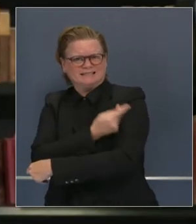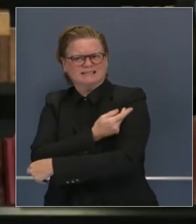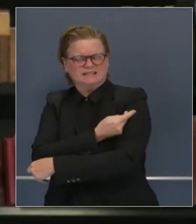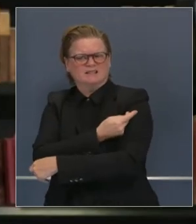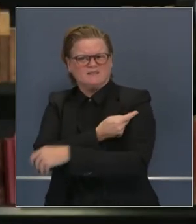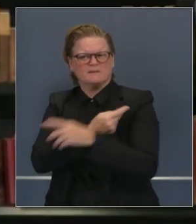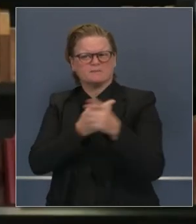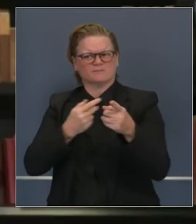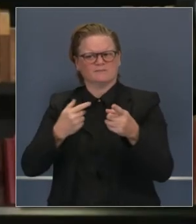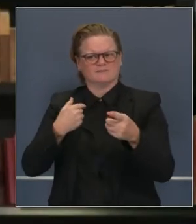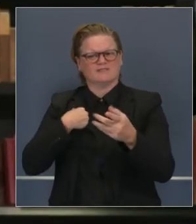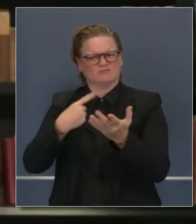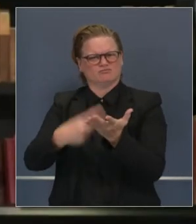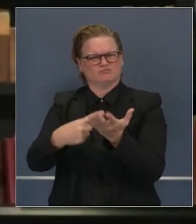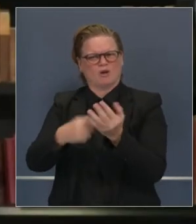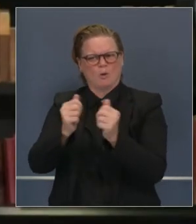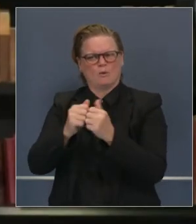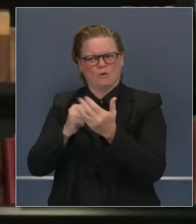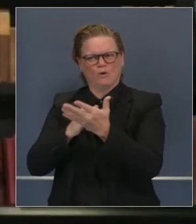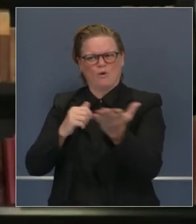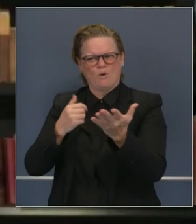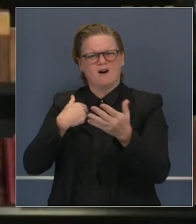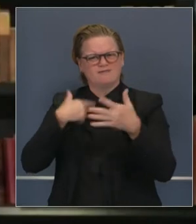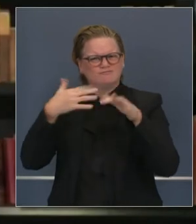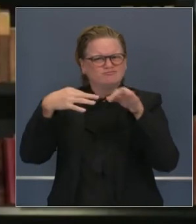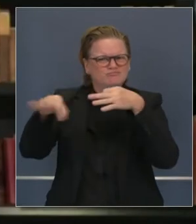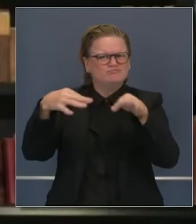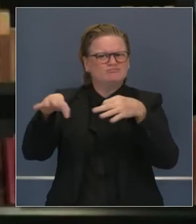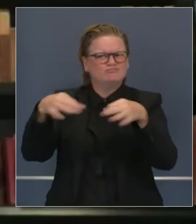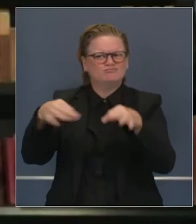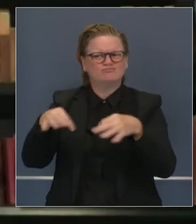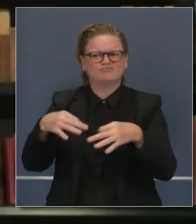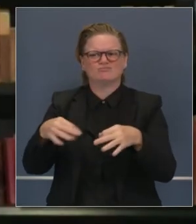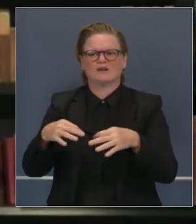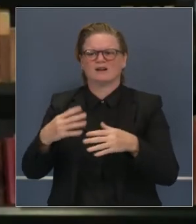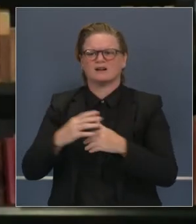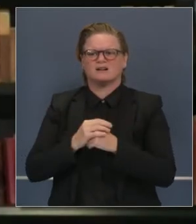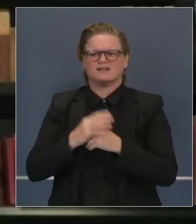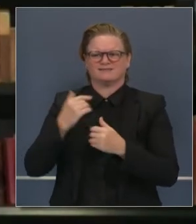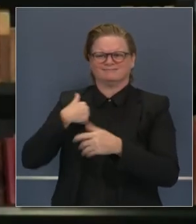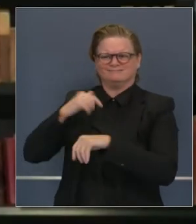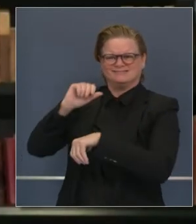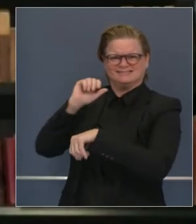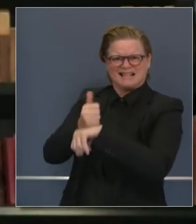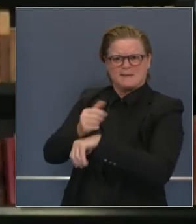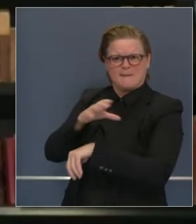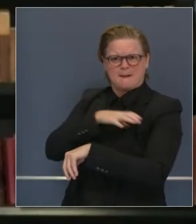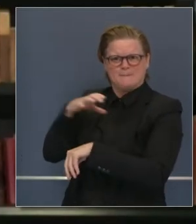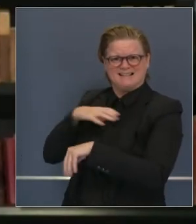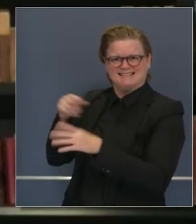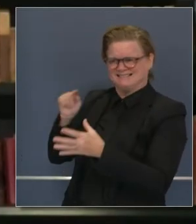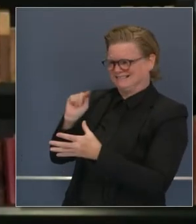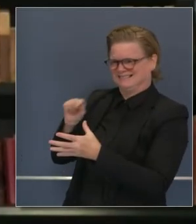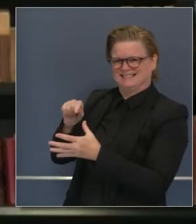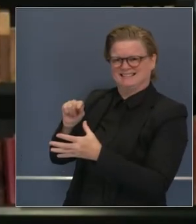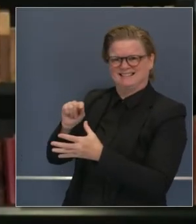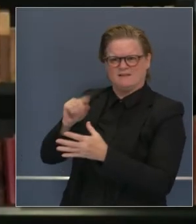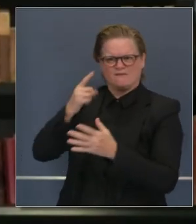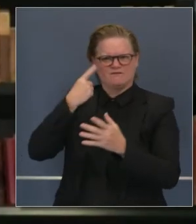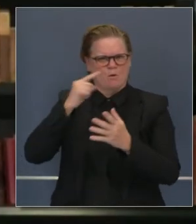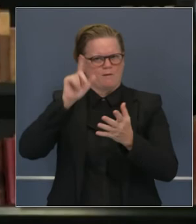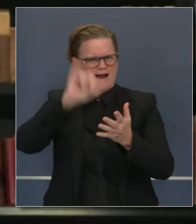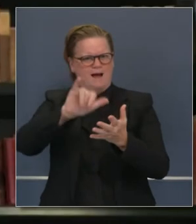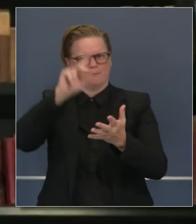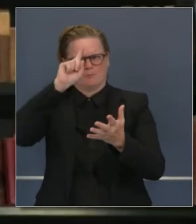presentación hablamos del Comité de Seguridad Científica que organizamos,